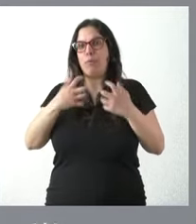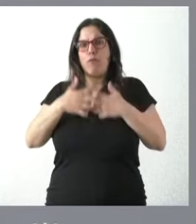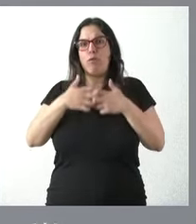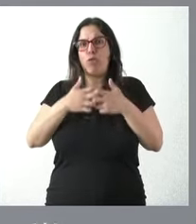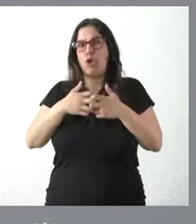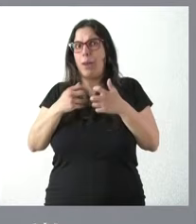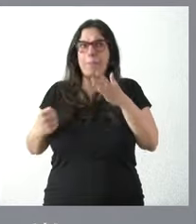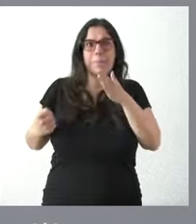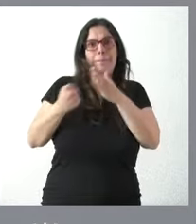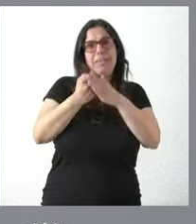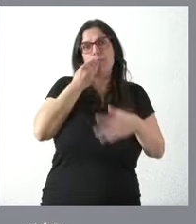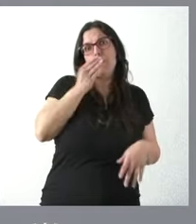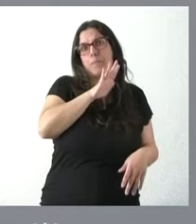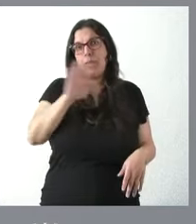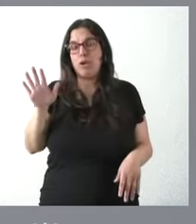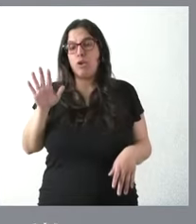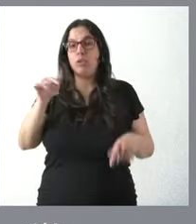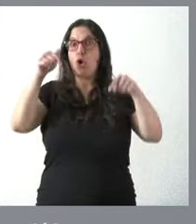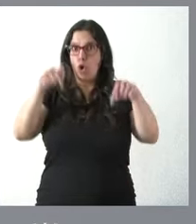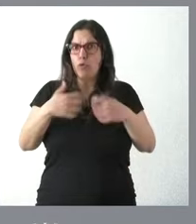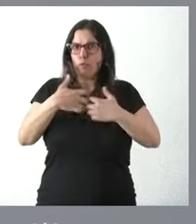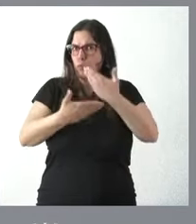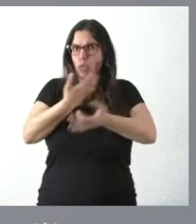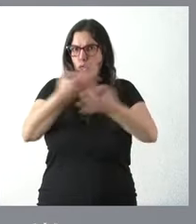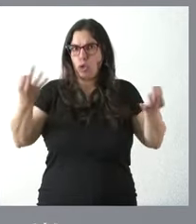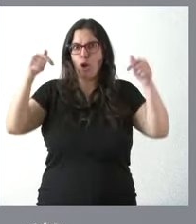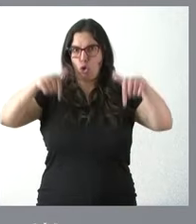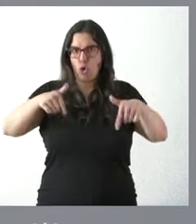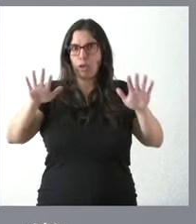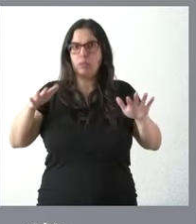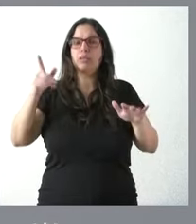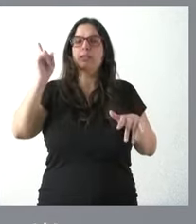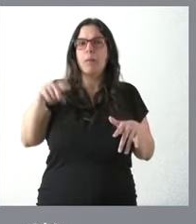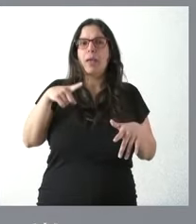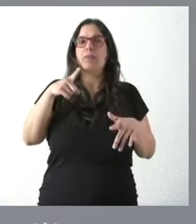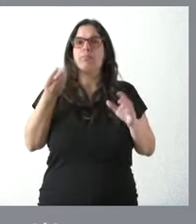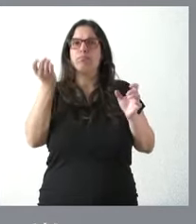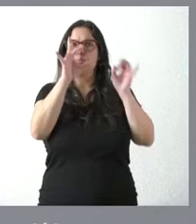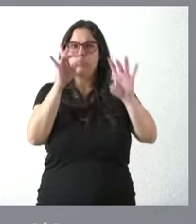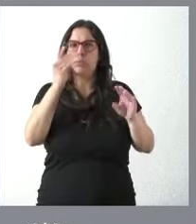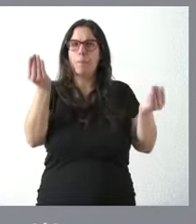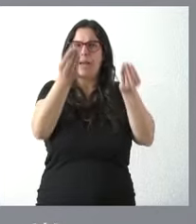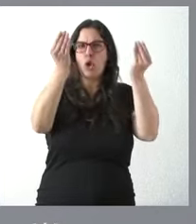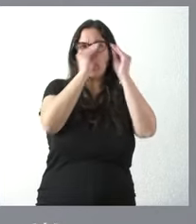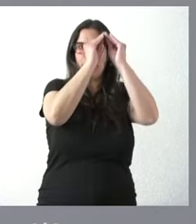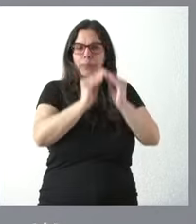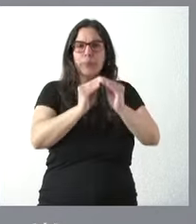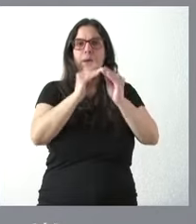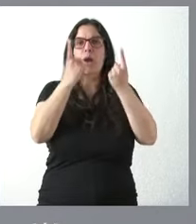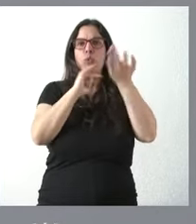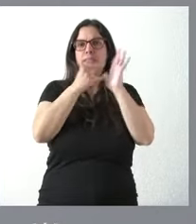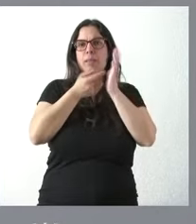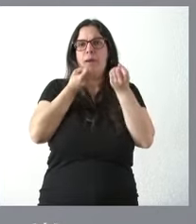mejor posible hoy el sistema Medora está operativo se están haciendo también algunas mejoras en algunos sistemas de información